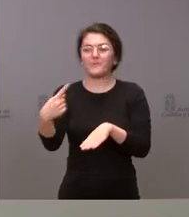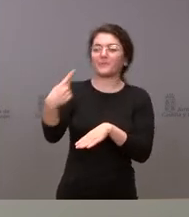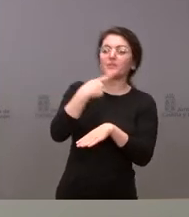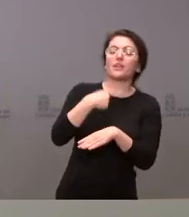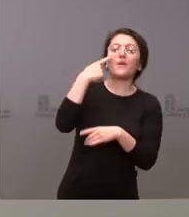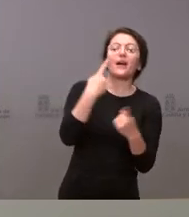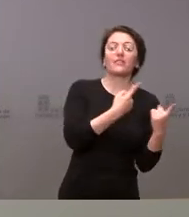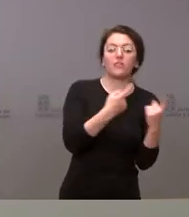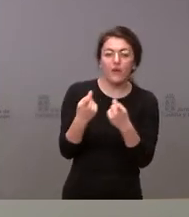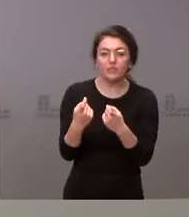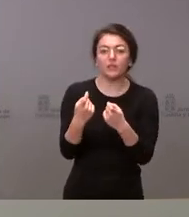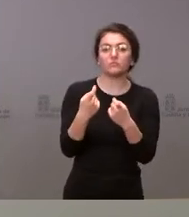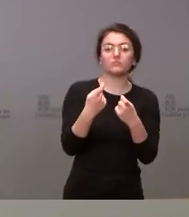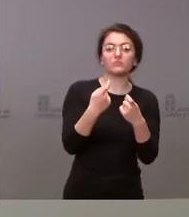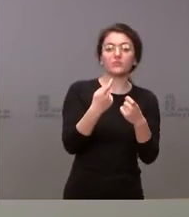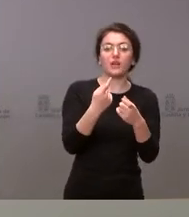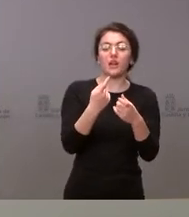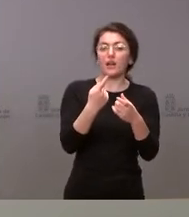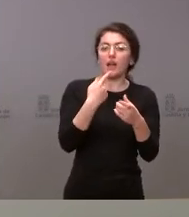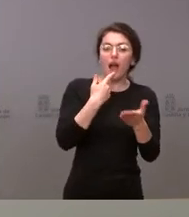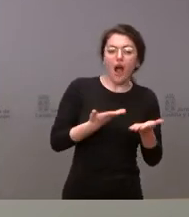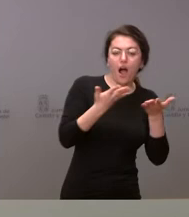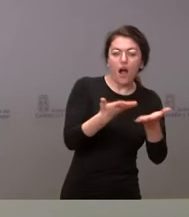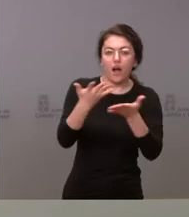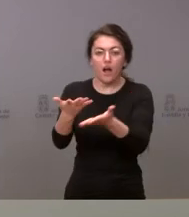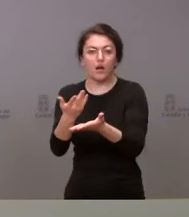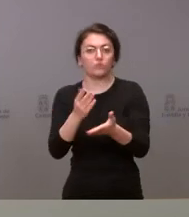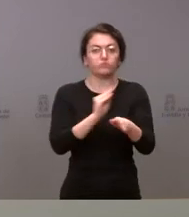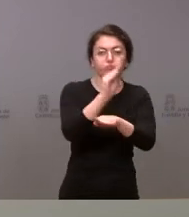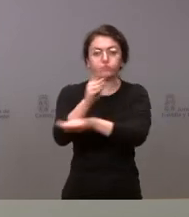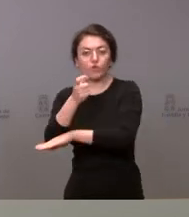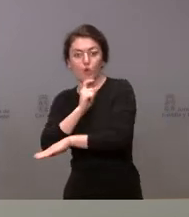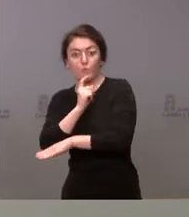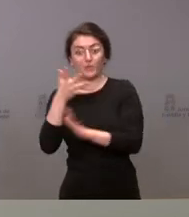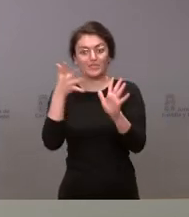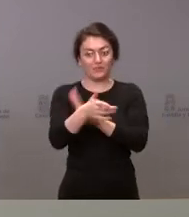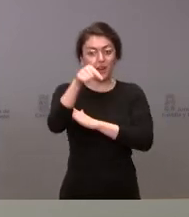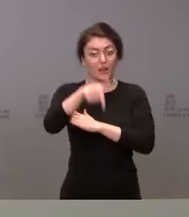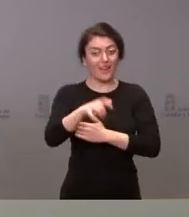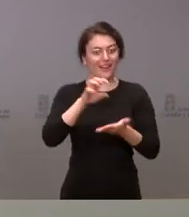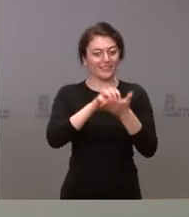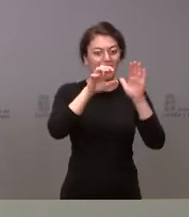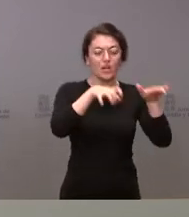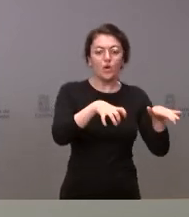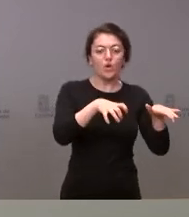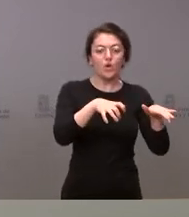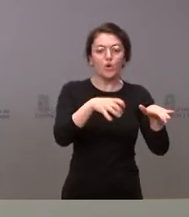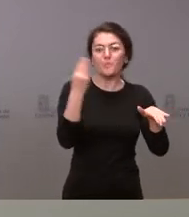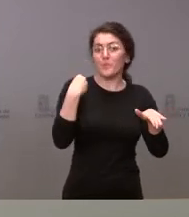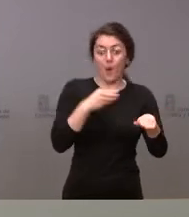cuáles son las distribuciones, las ayudas que podamos repartirnos entre las comunidades autónomas y, por tanto, Castilla y León lo que va a hacer es la aportación, de acuerdo con estos